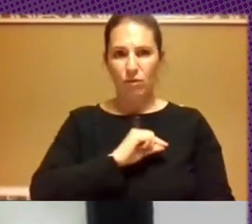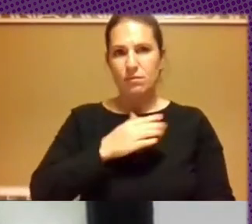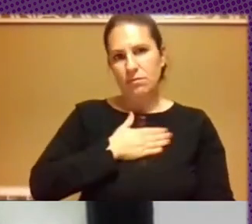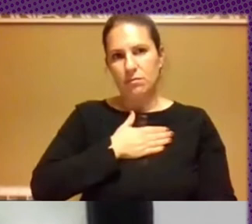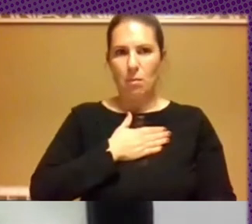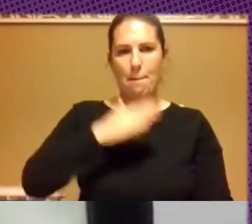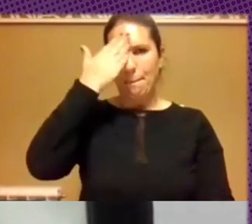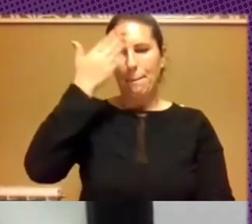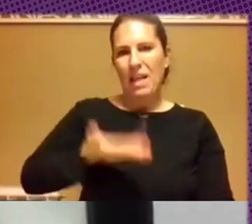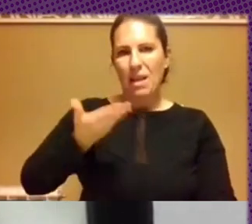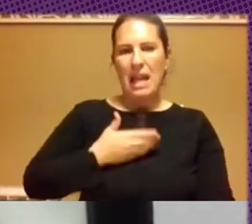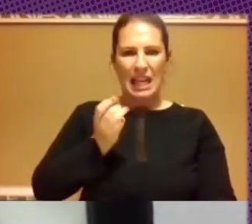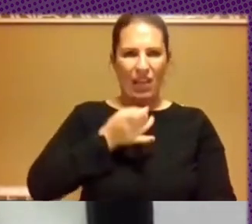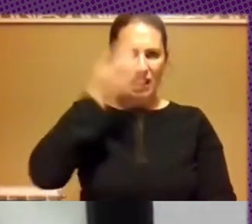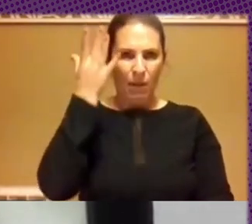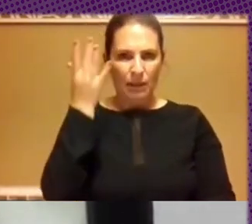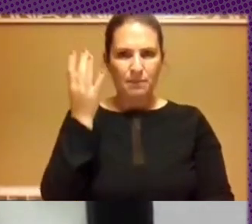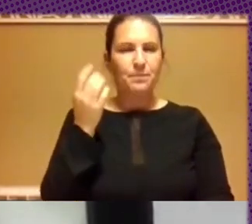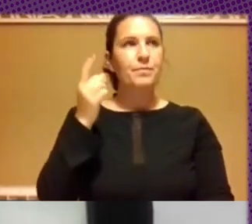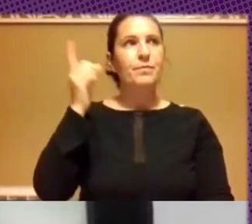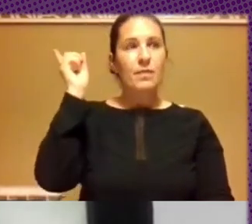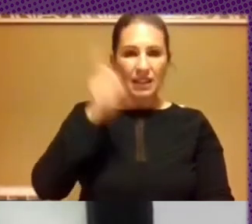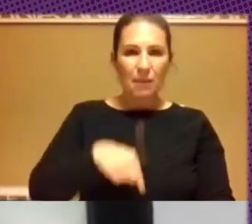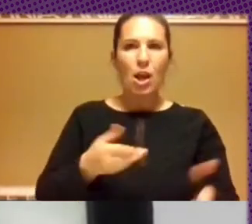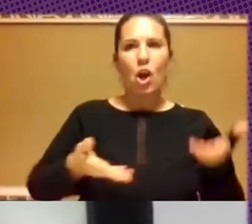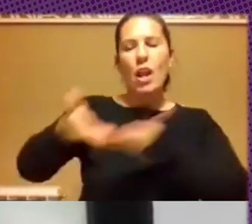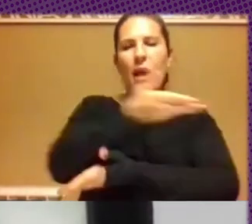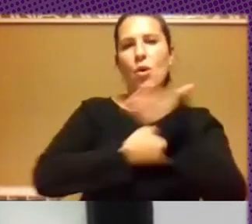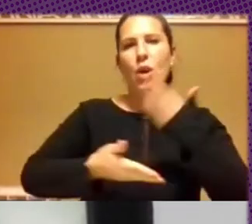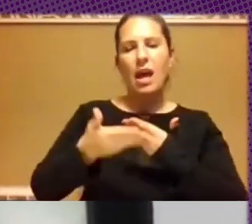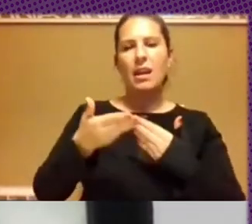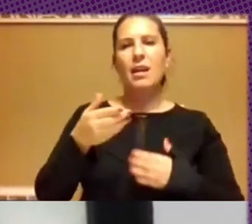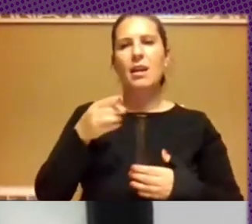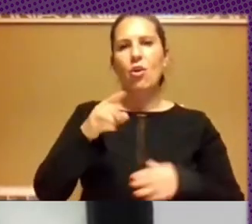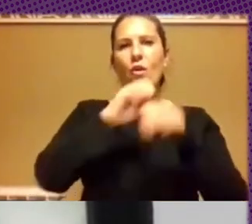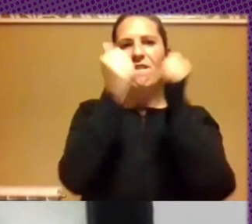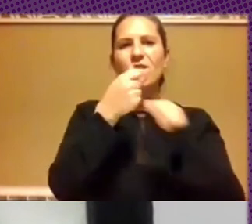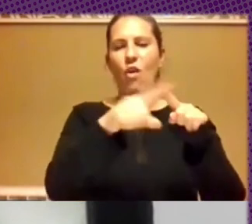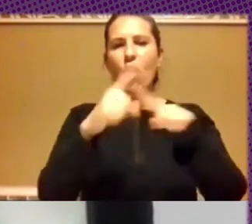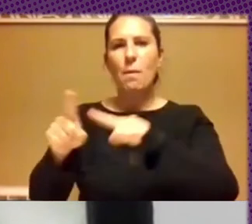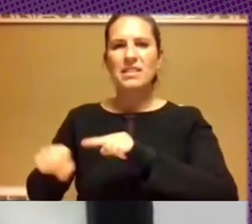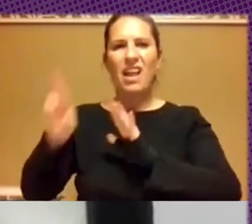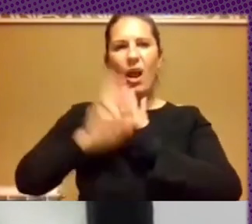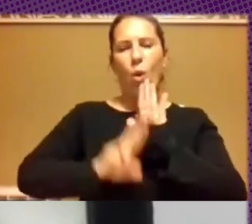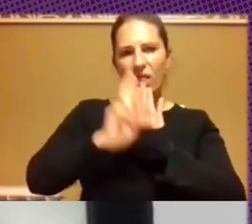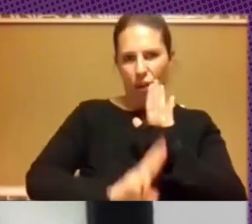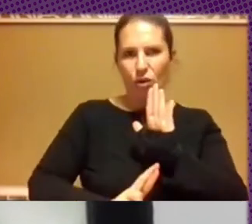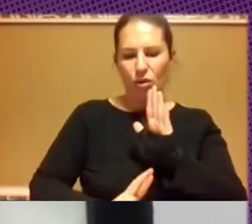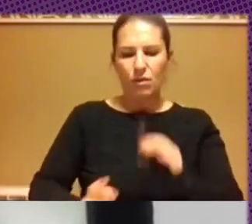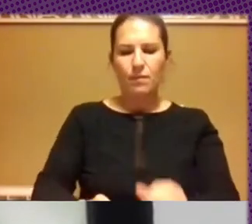principales iniciativas y también colaborar en formas de regulación que siempre